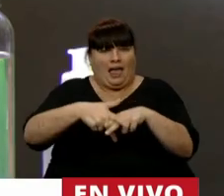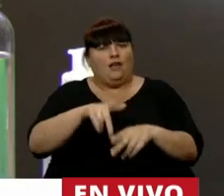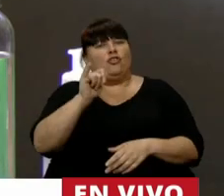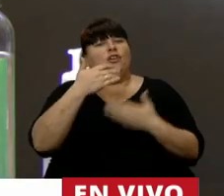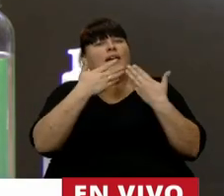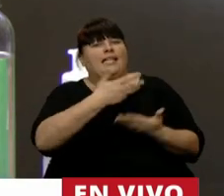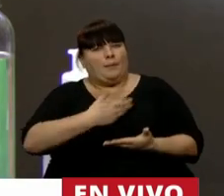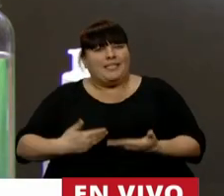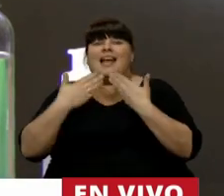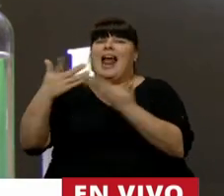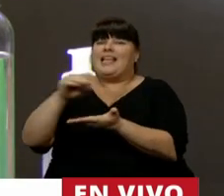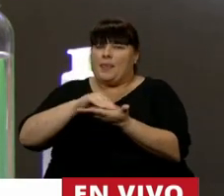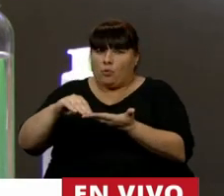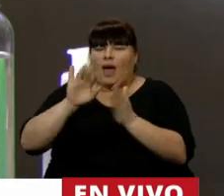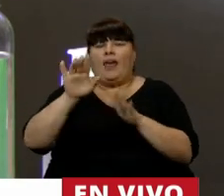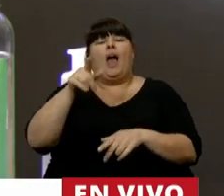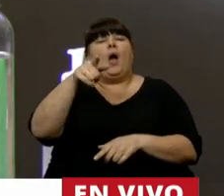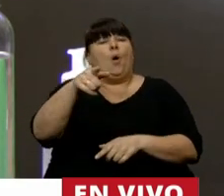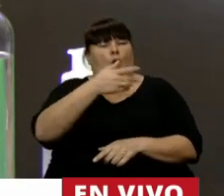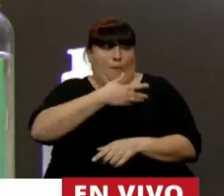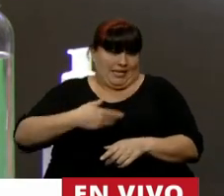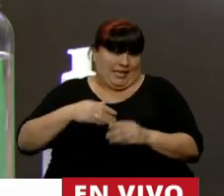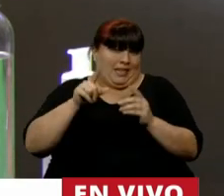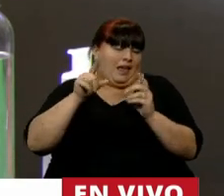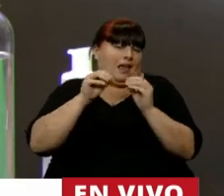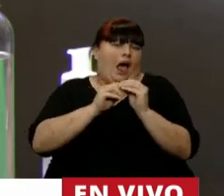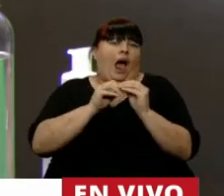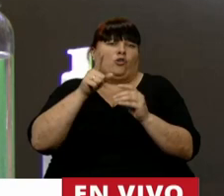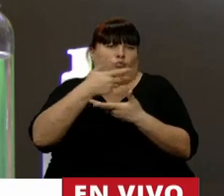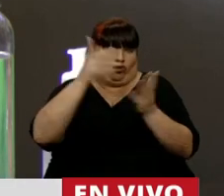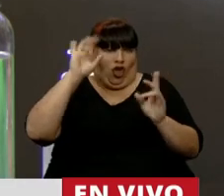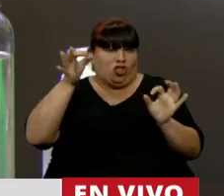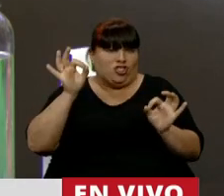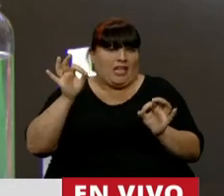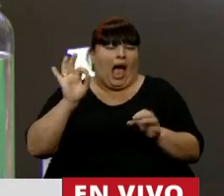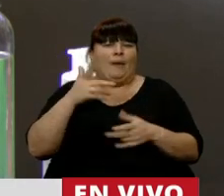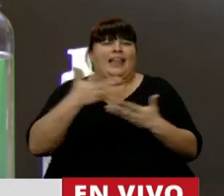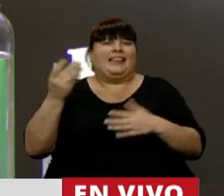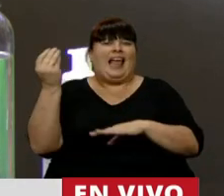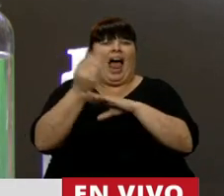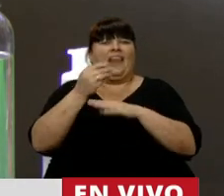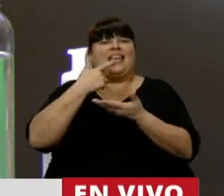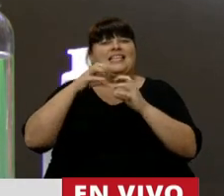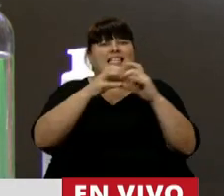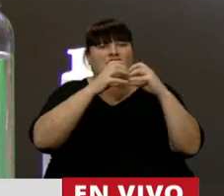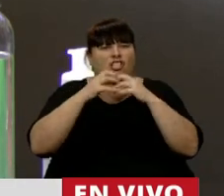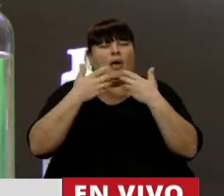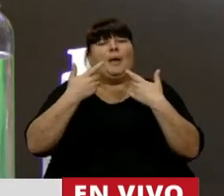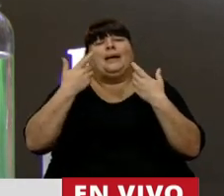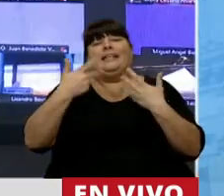Gracias, presidente, gracias, diputada. Presidente, usted, por motivos de público conocimiento, se incorporó tarde a la sesión y se perdió